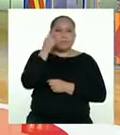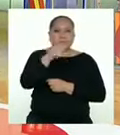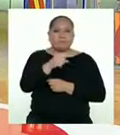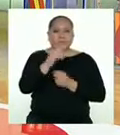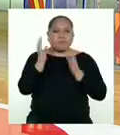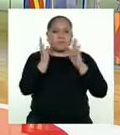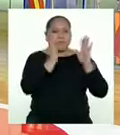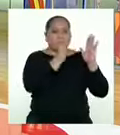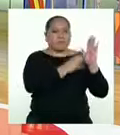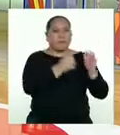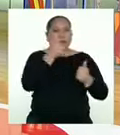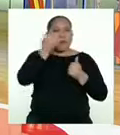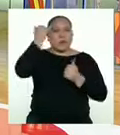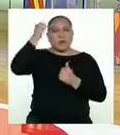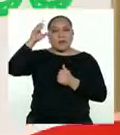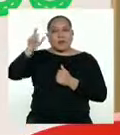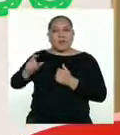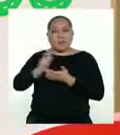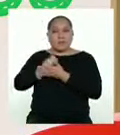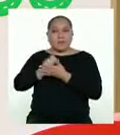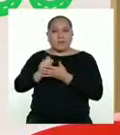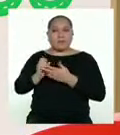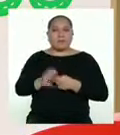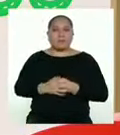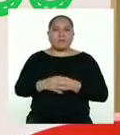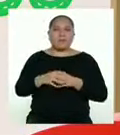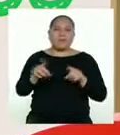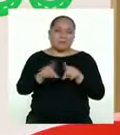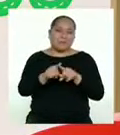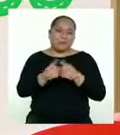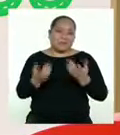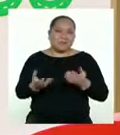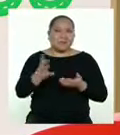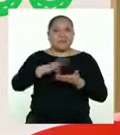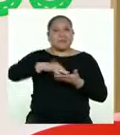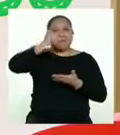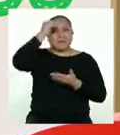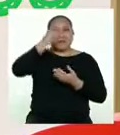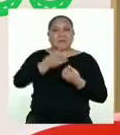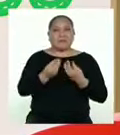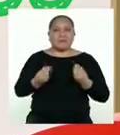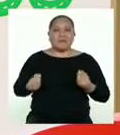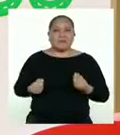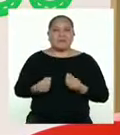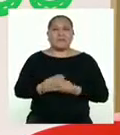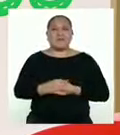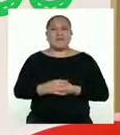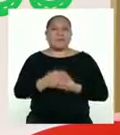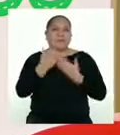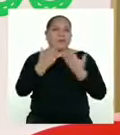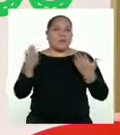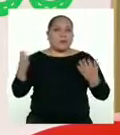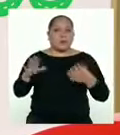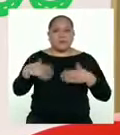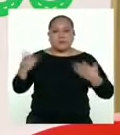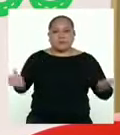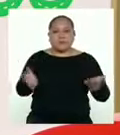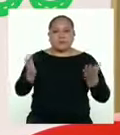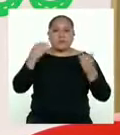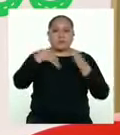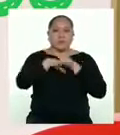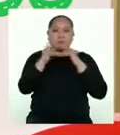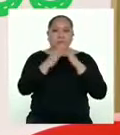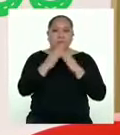texto y la intención del autor. Y claro, hemos aprendido muchísimo sobre cosas que podemos promover en casa,